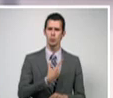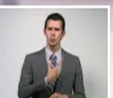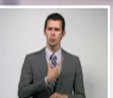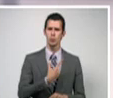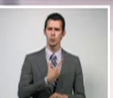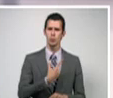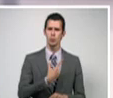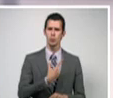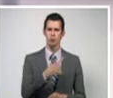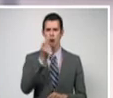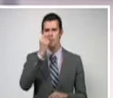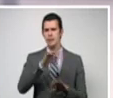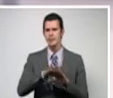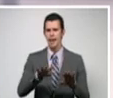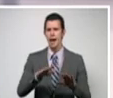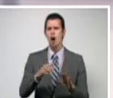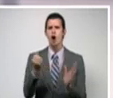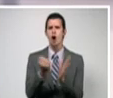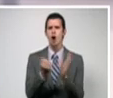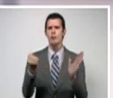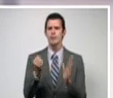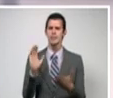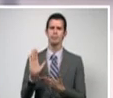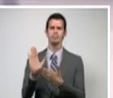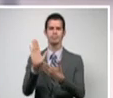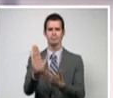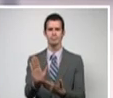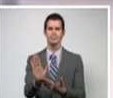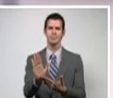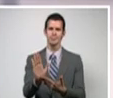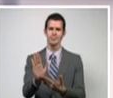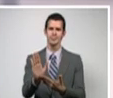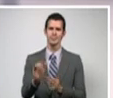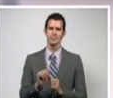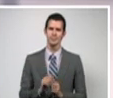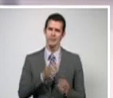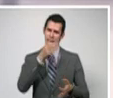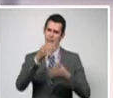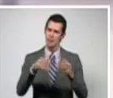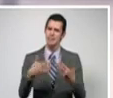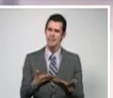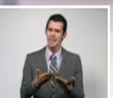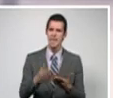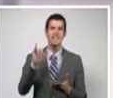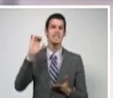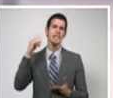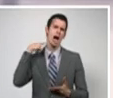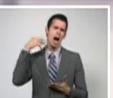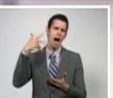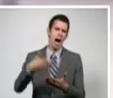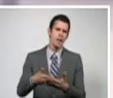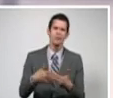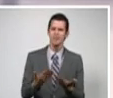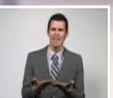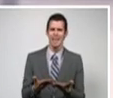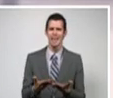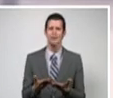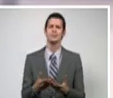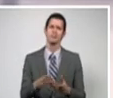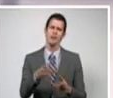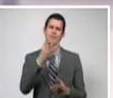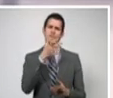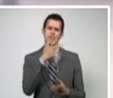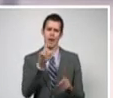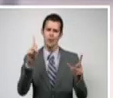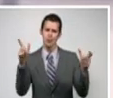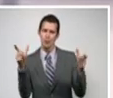presentó el programa de celebración y la campaña comunicacional por los 60 años de las palabras de Fidel a los intelectuales pronunciadas